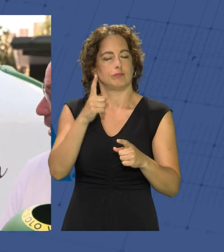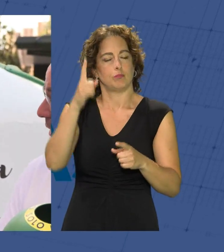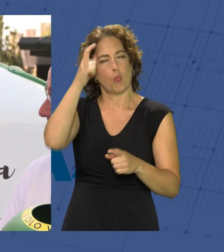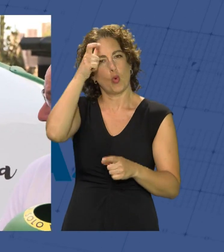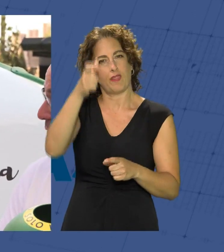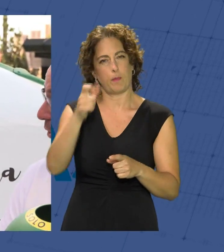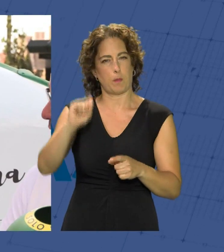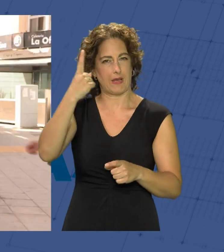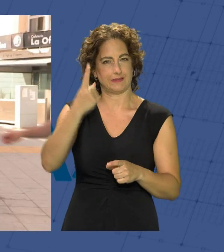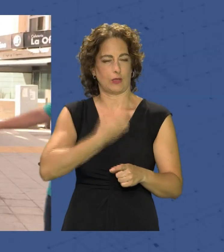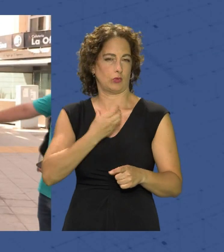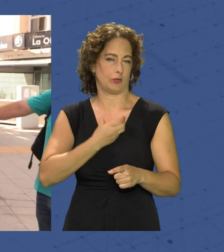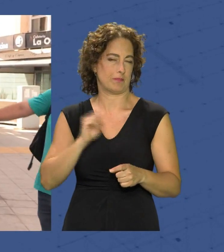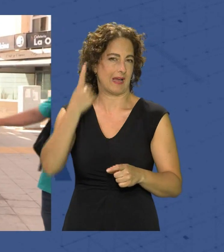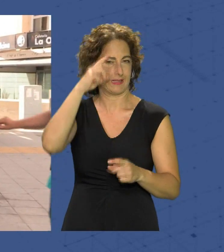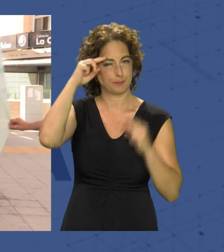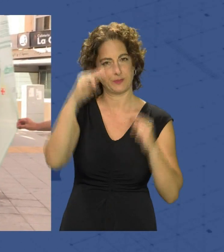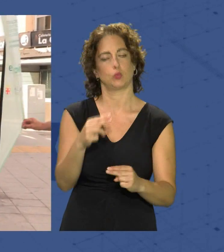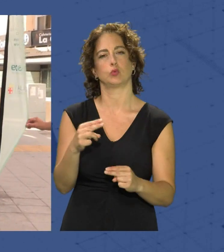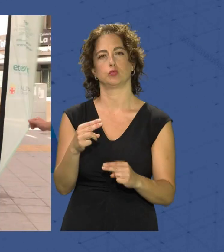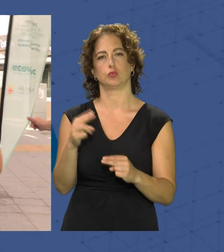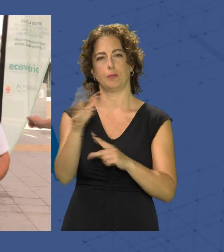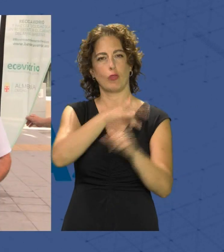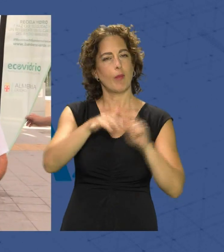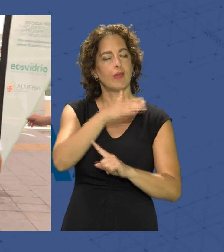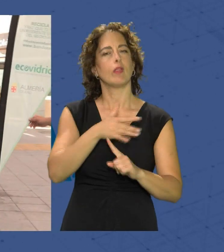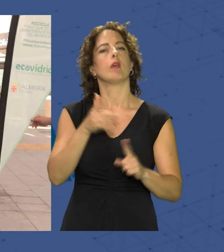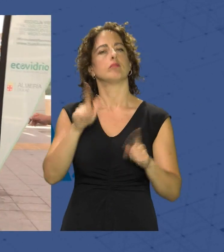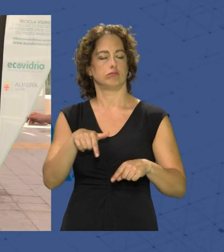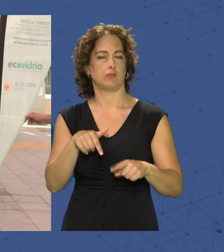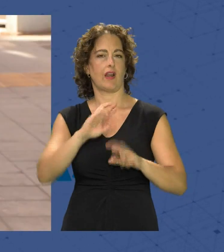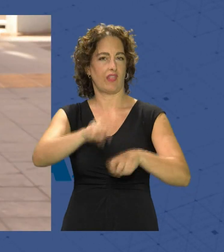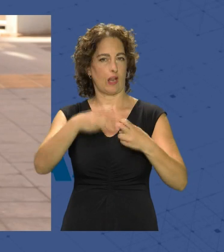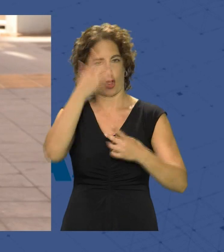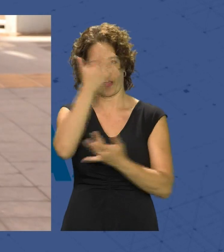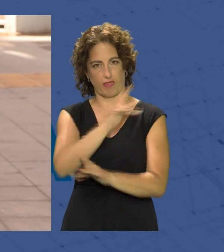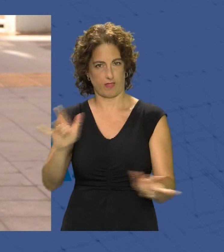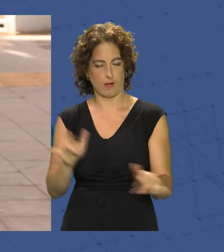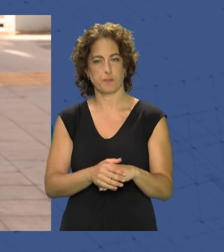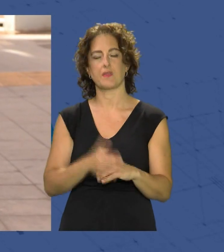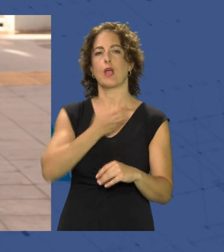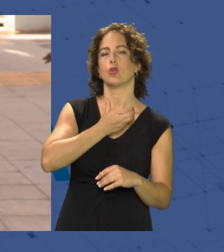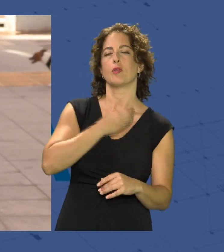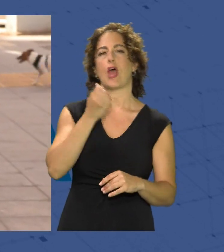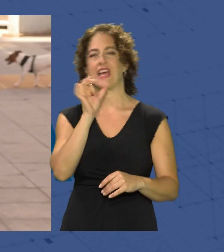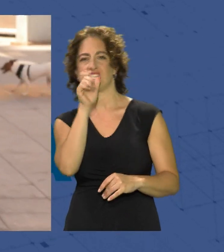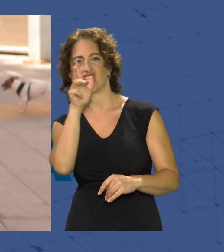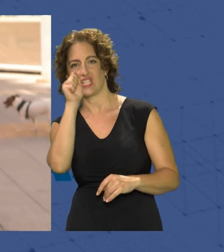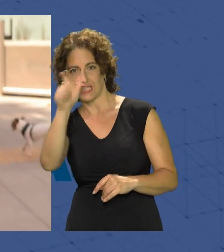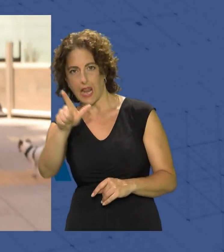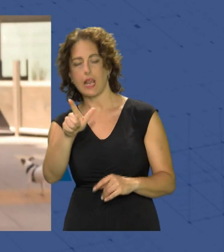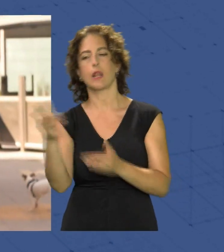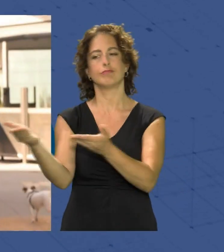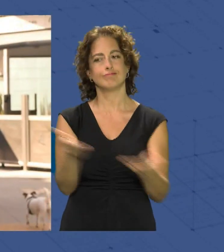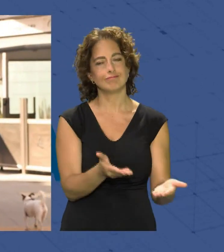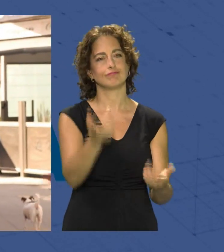con el medio ambiente y sobre todo concienciado con el reciclaje Ayuntamiento y ASAL invitan a la ciudadanía